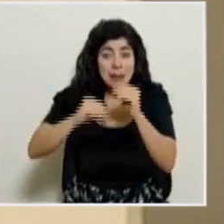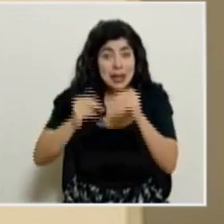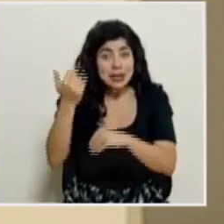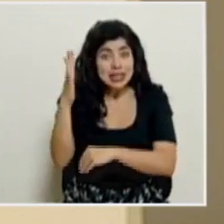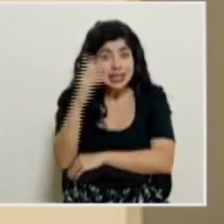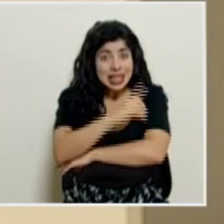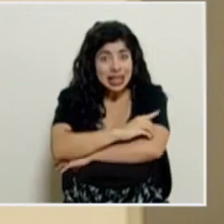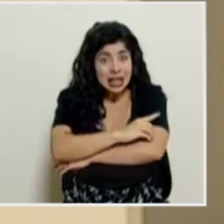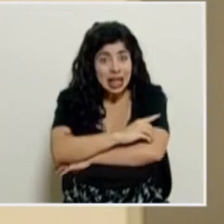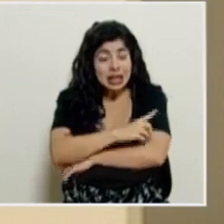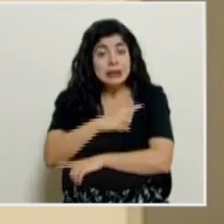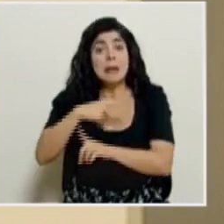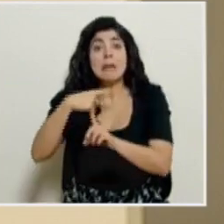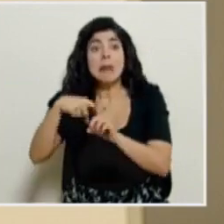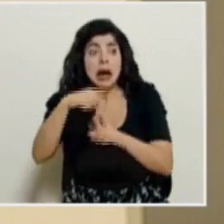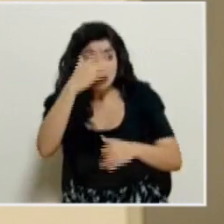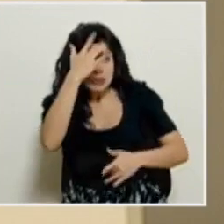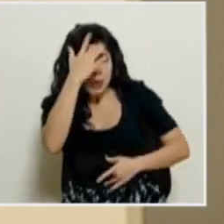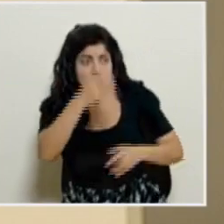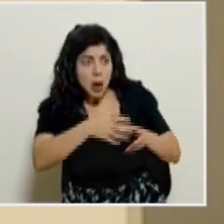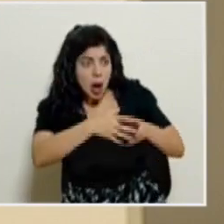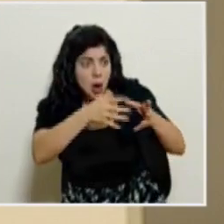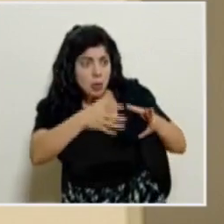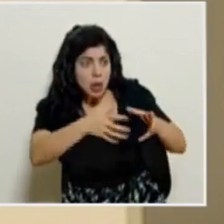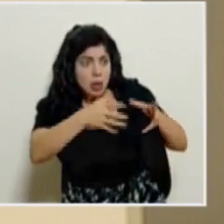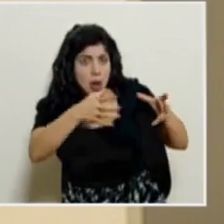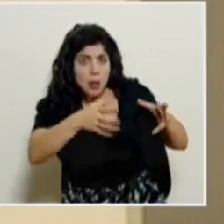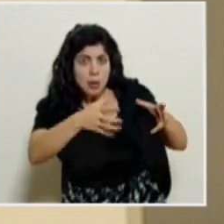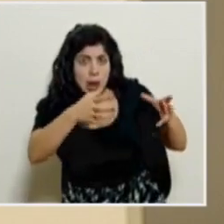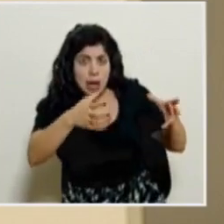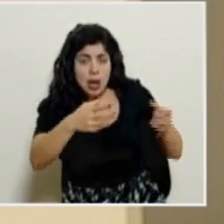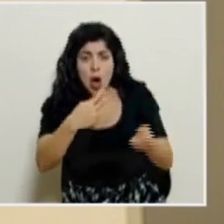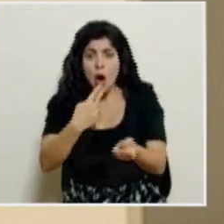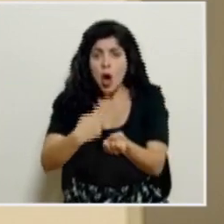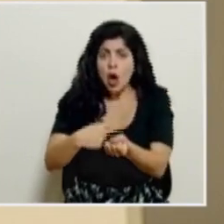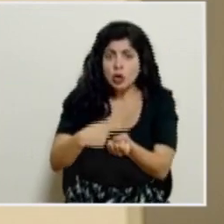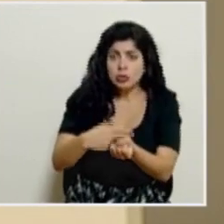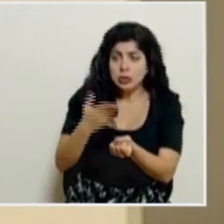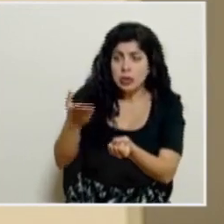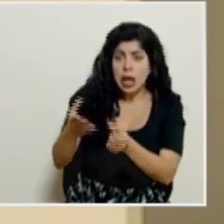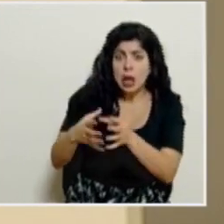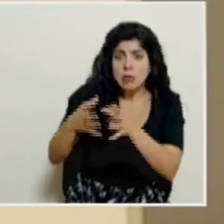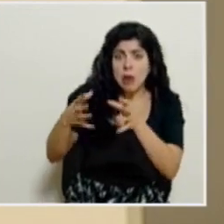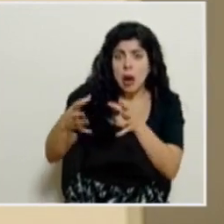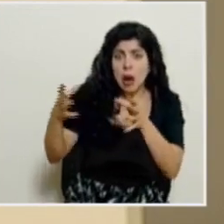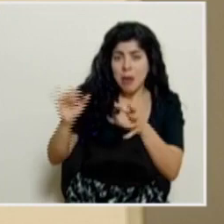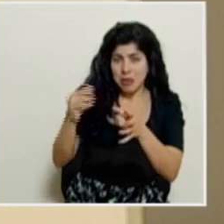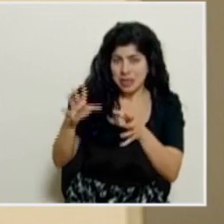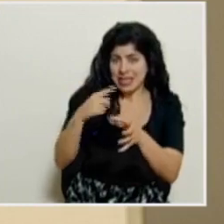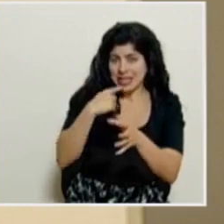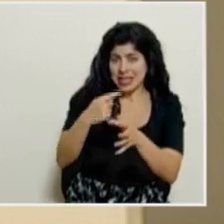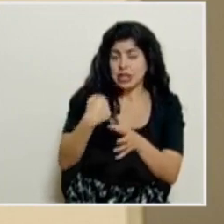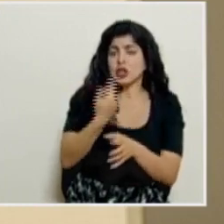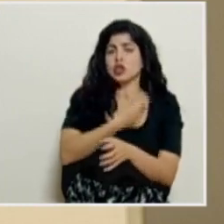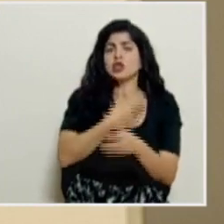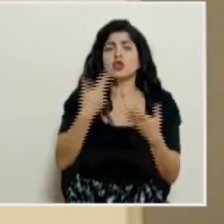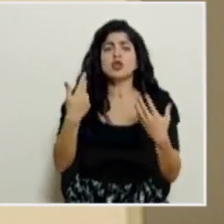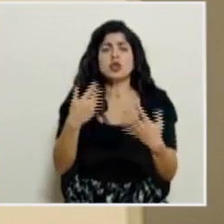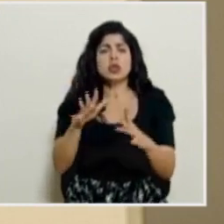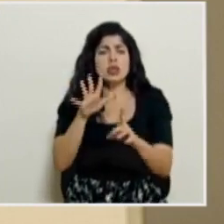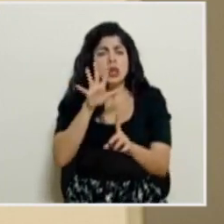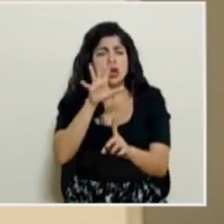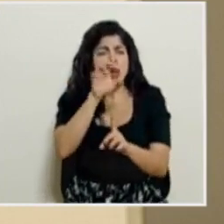Además de que están aumentando los casos y están aumentando las hospitalizaciones, como les digo, hemos identificado